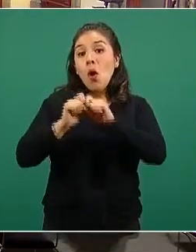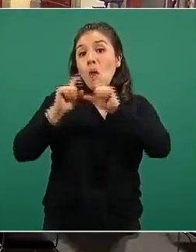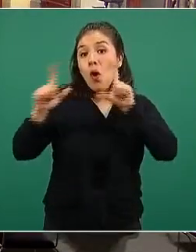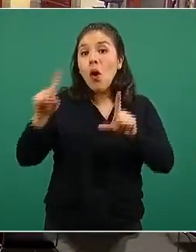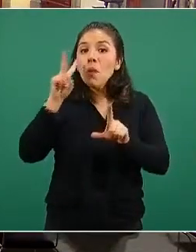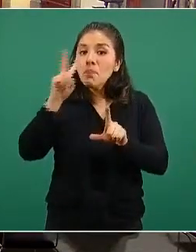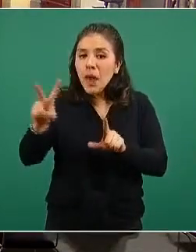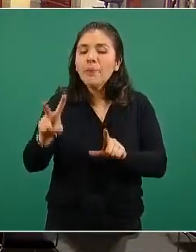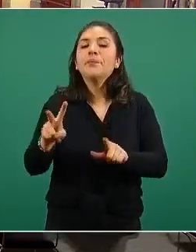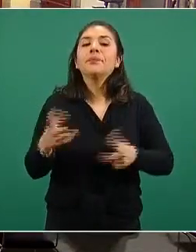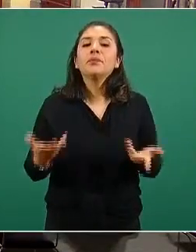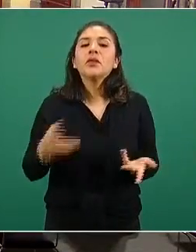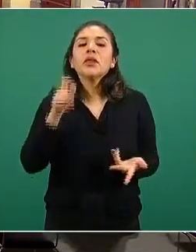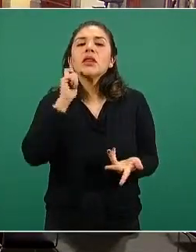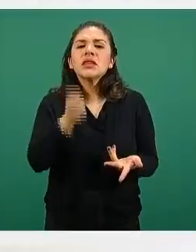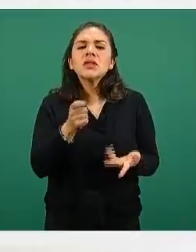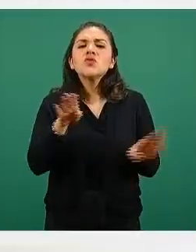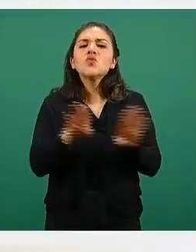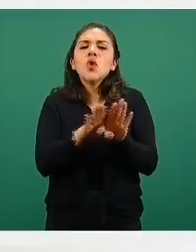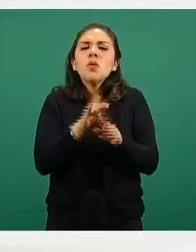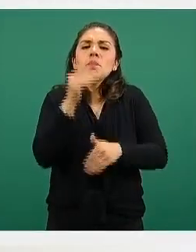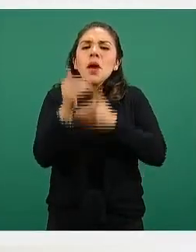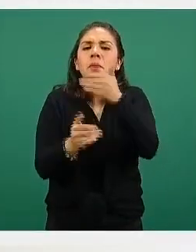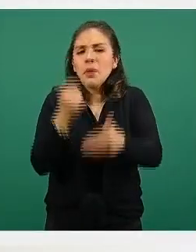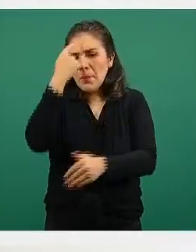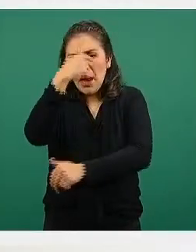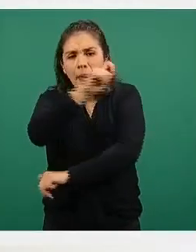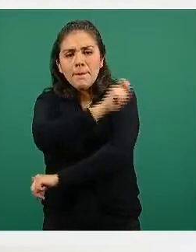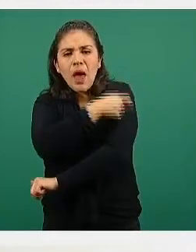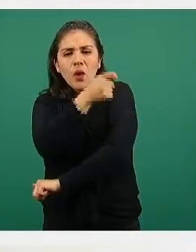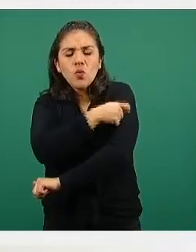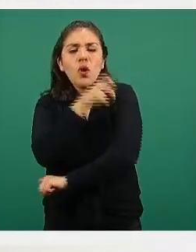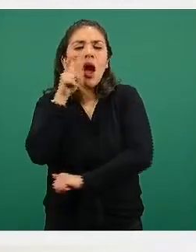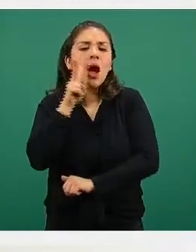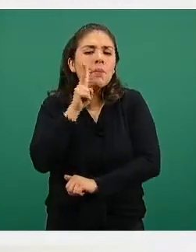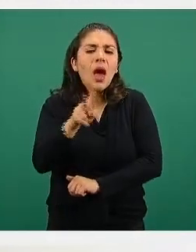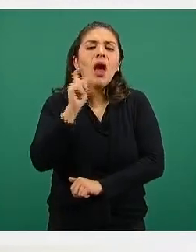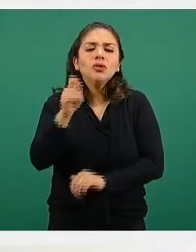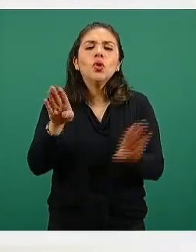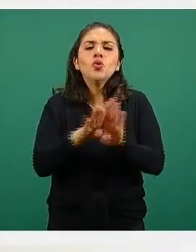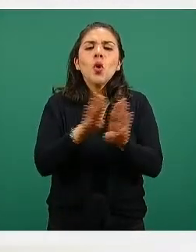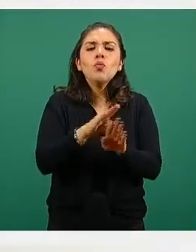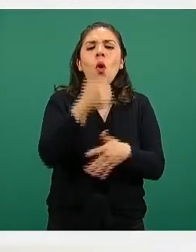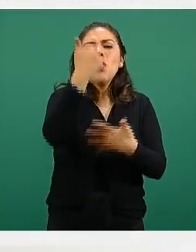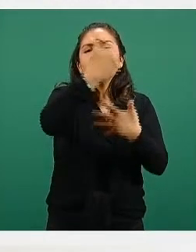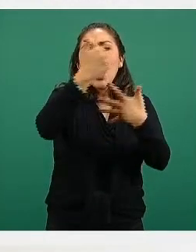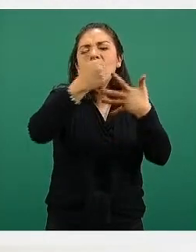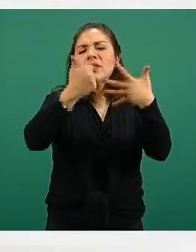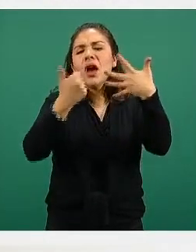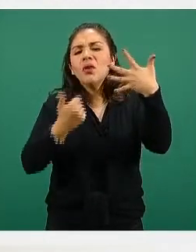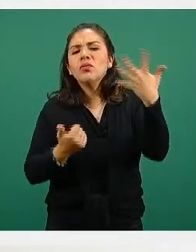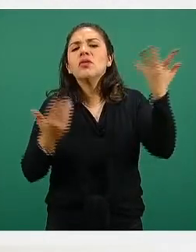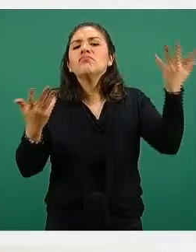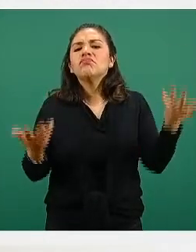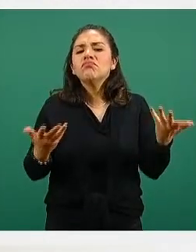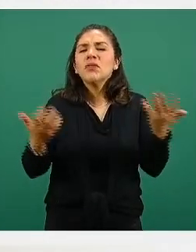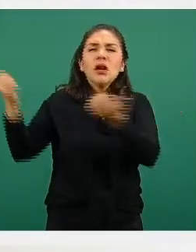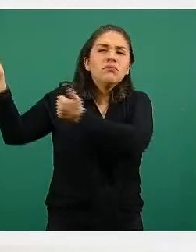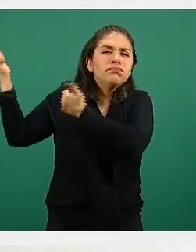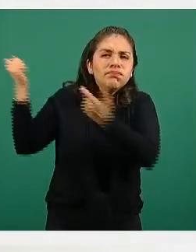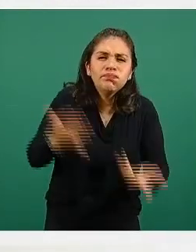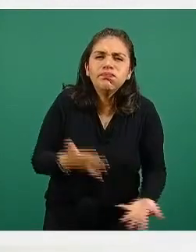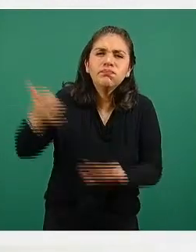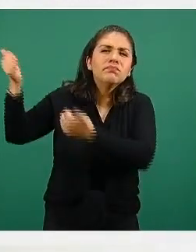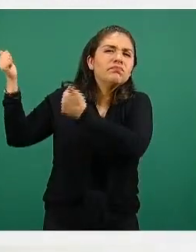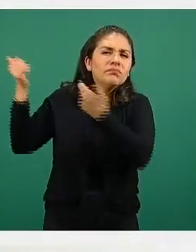observar cuál ha sido el avance de la vacunación en función de cada uno de los cargamentos o